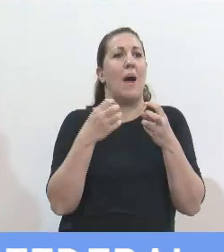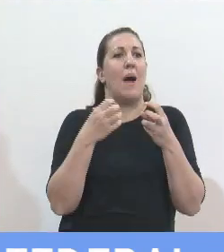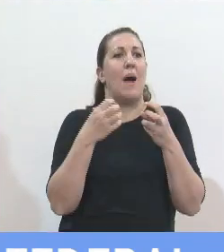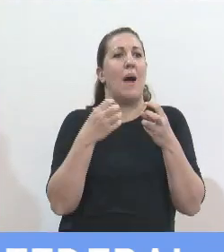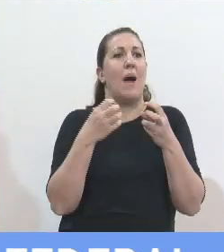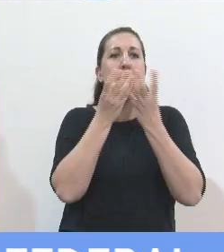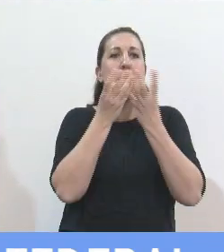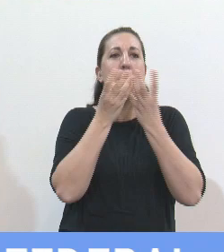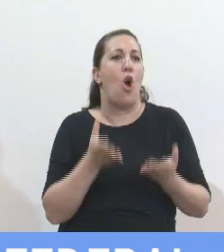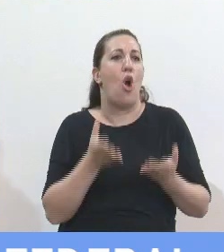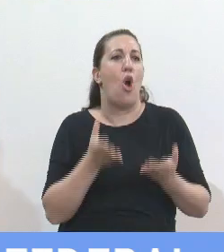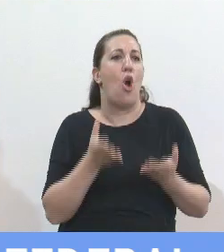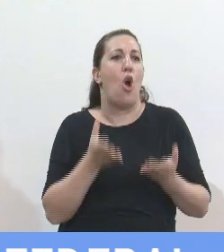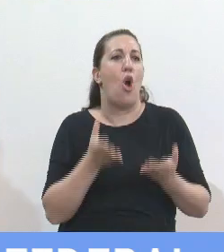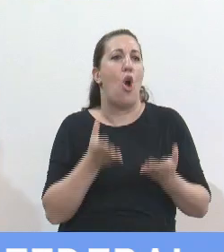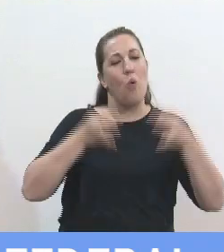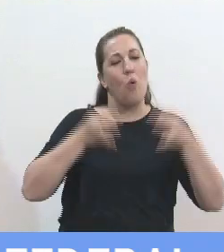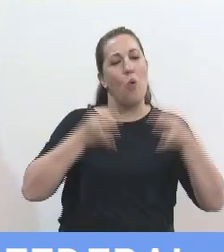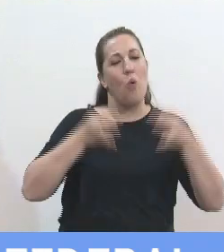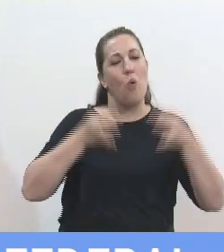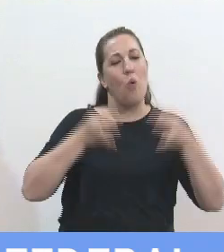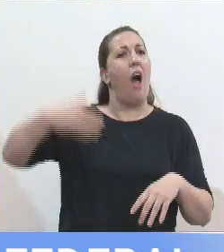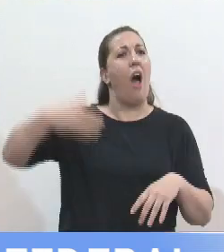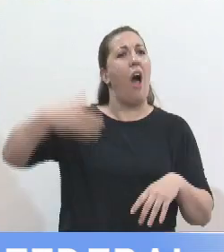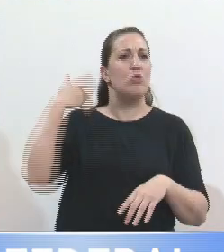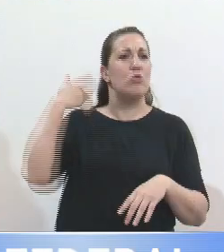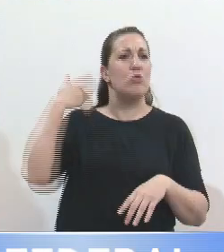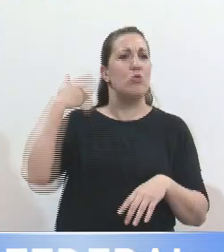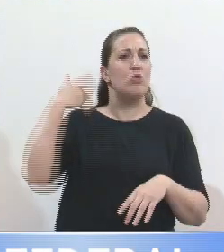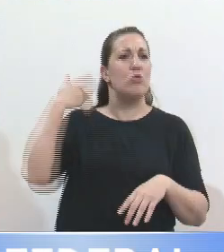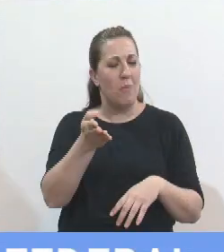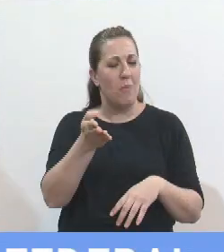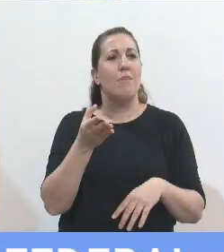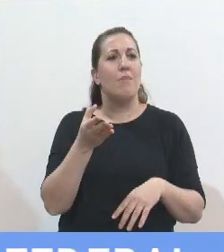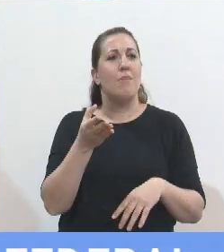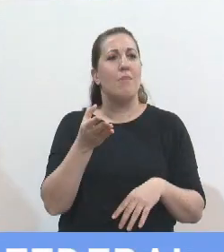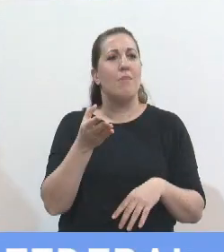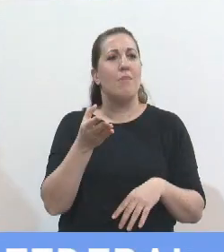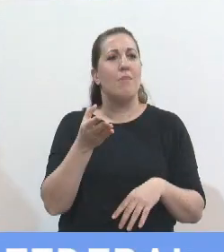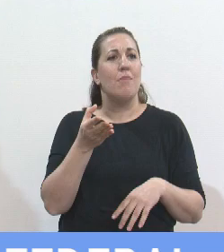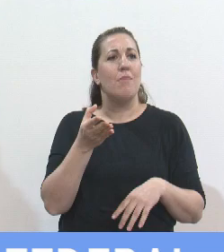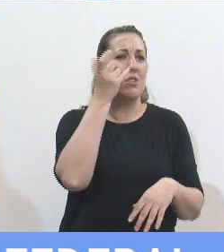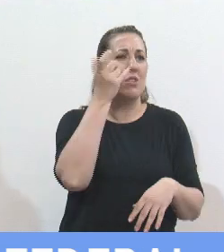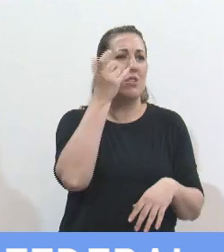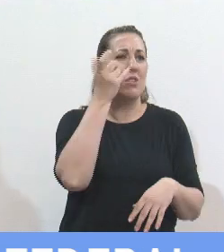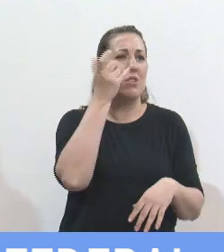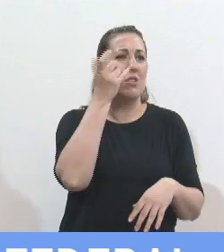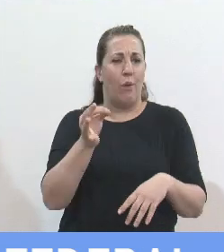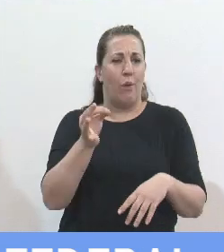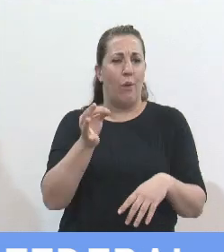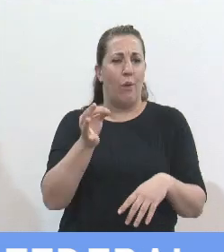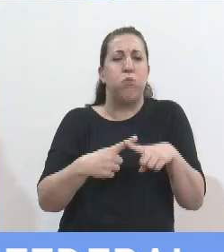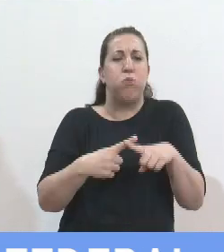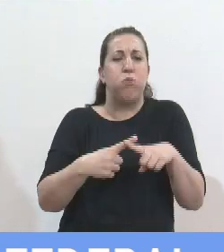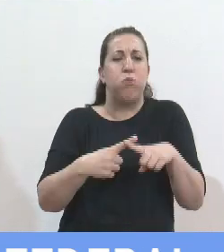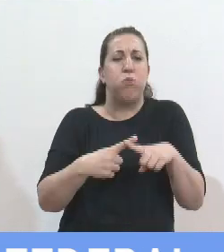justicia desde hace mucho tiempo. Fundamentalmente por lo que es por todos conocido, por el fenomenal avance